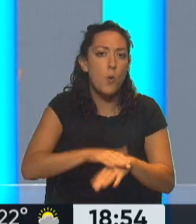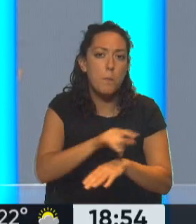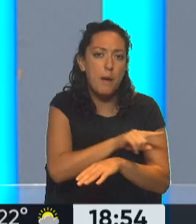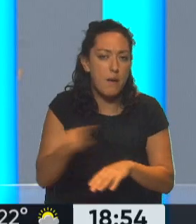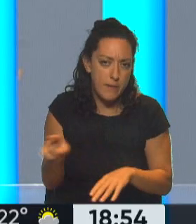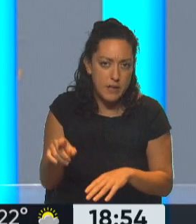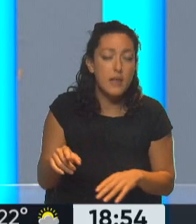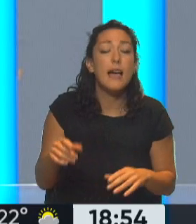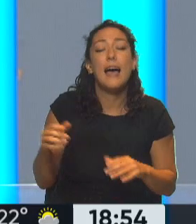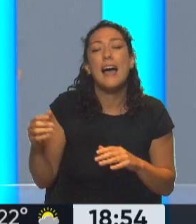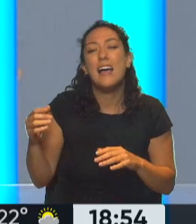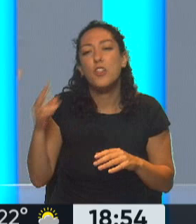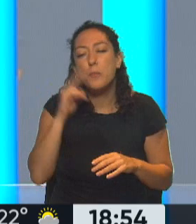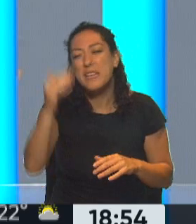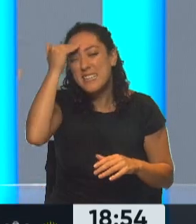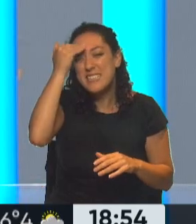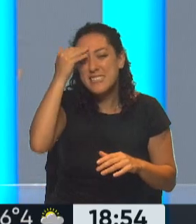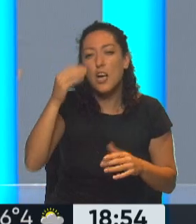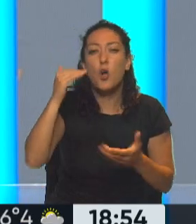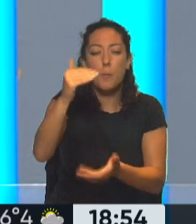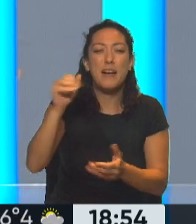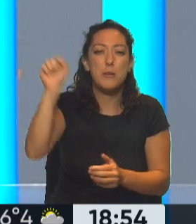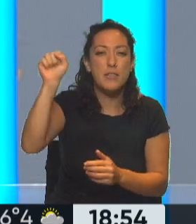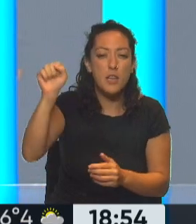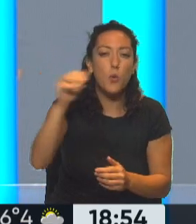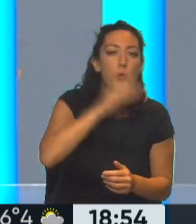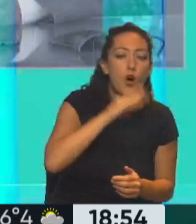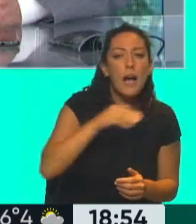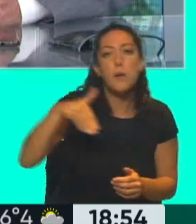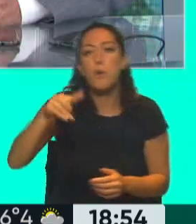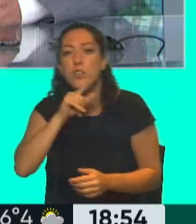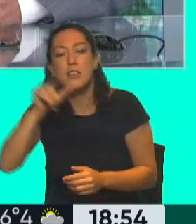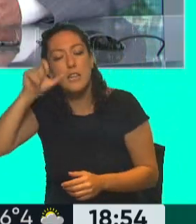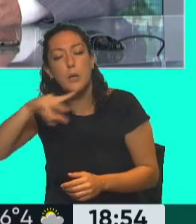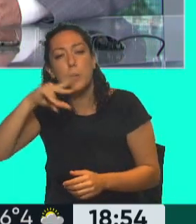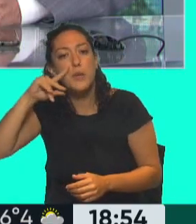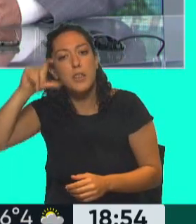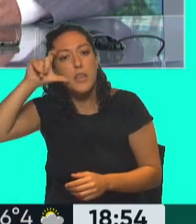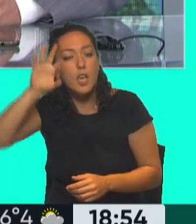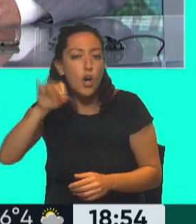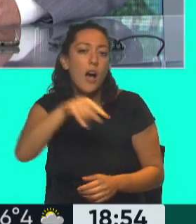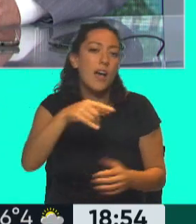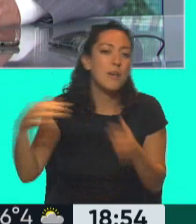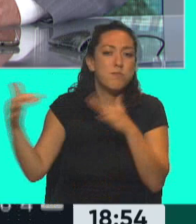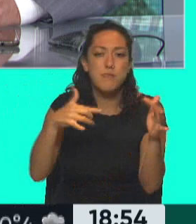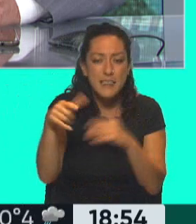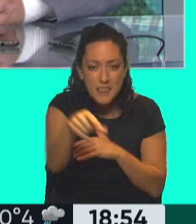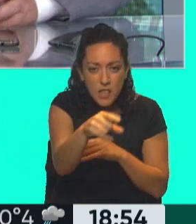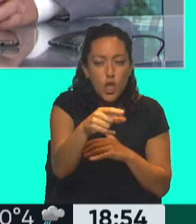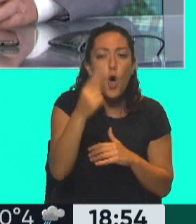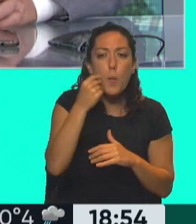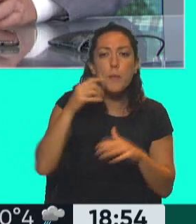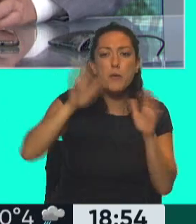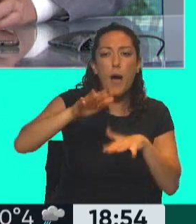cancha de Boca un partido por Copa Libertadores entre Boca y Nacional de Montevideo. Ese día estaba en un paravalancha uno de los barrabrabas de Boca,